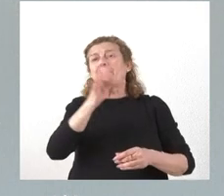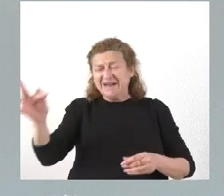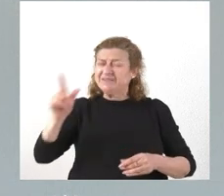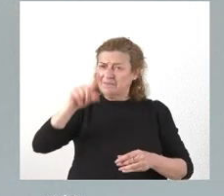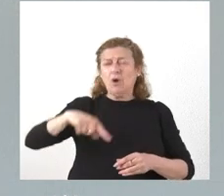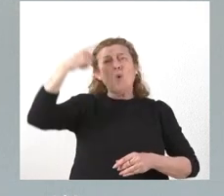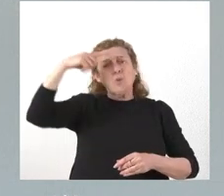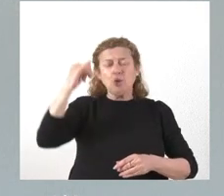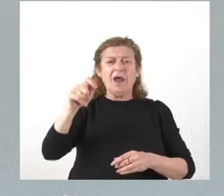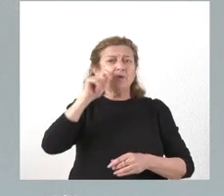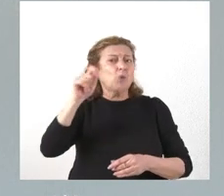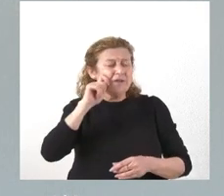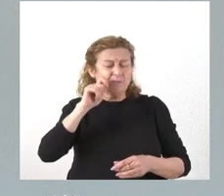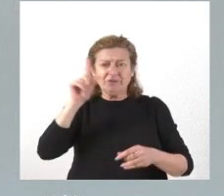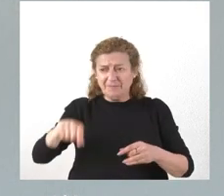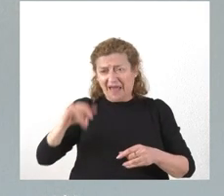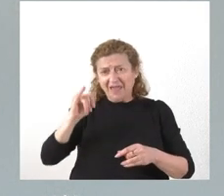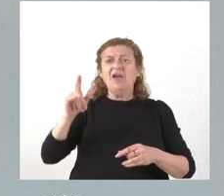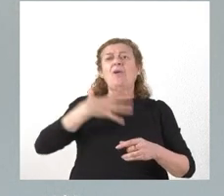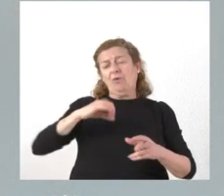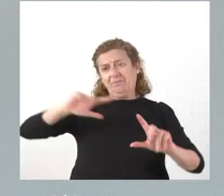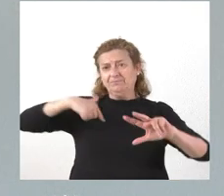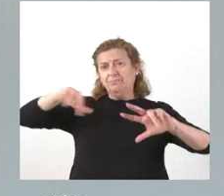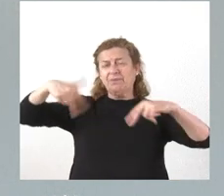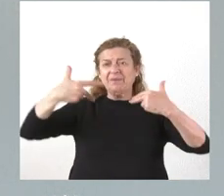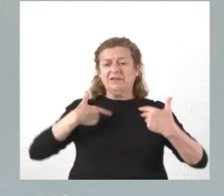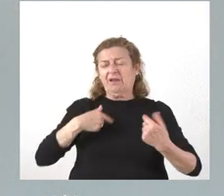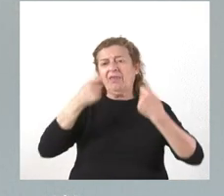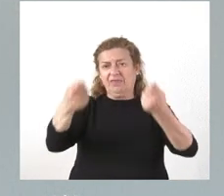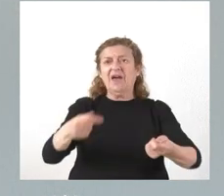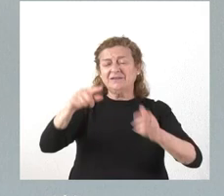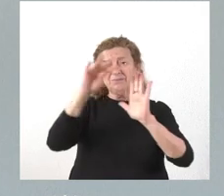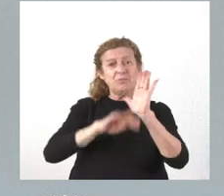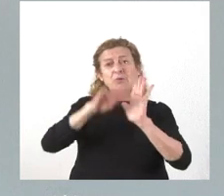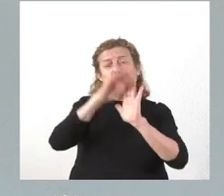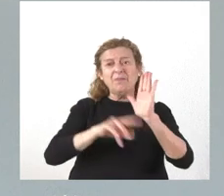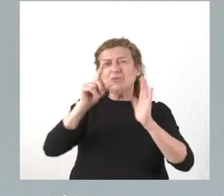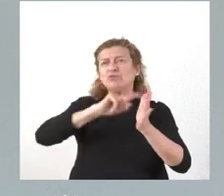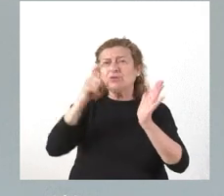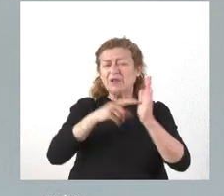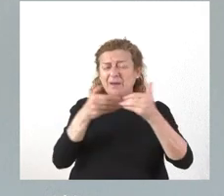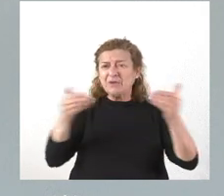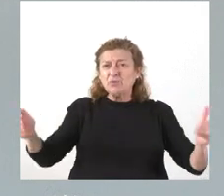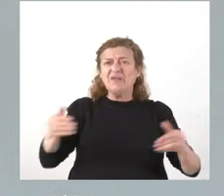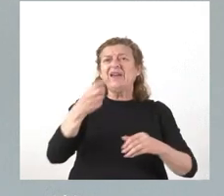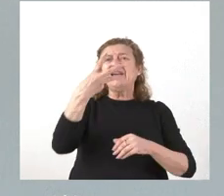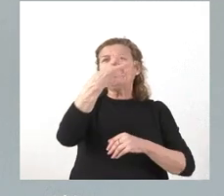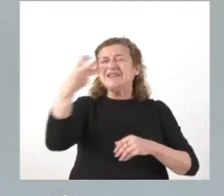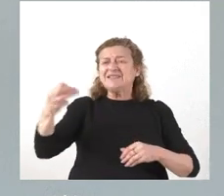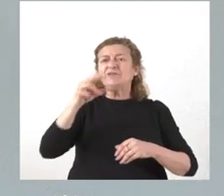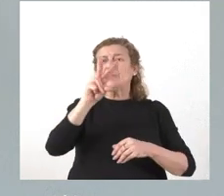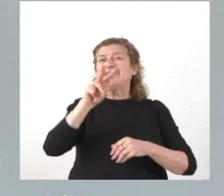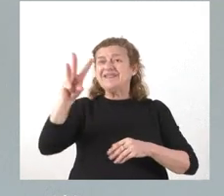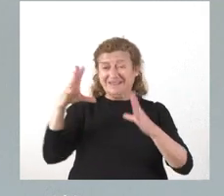turismo tiene y que nos va a permitir poner a disposición de este programa un total de apertura de 323